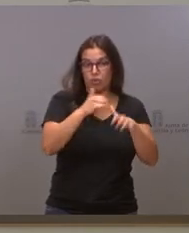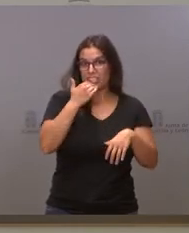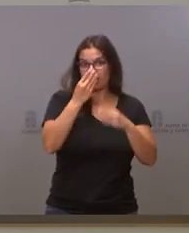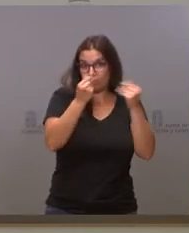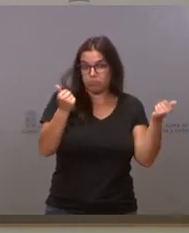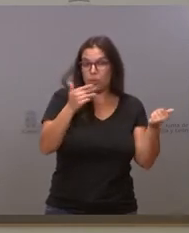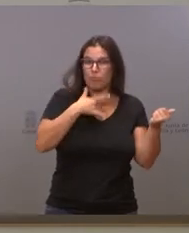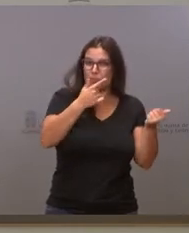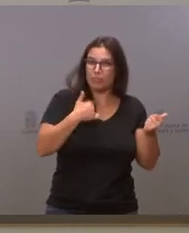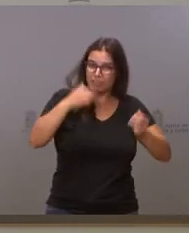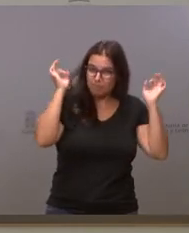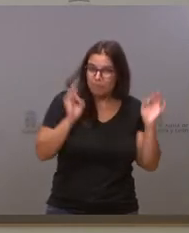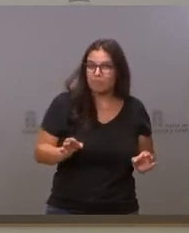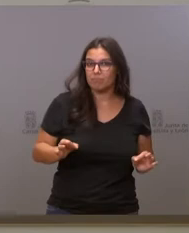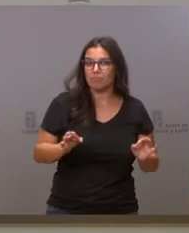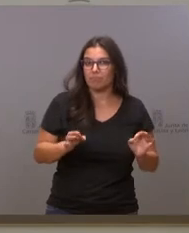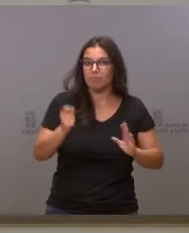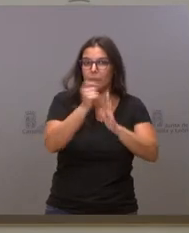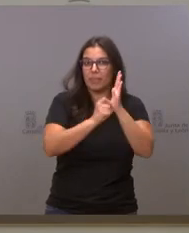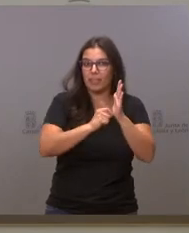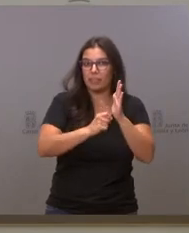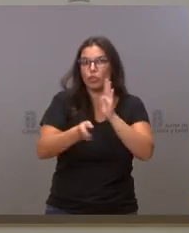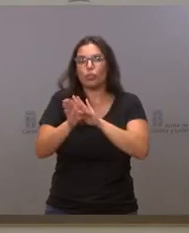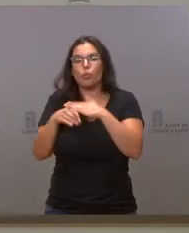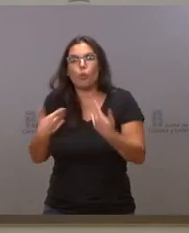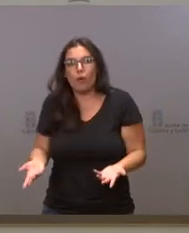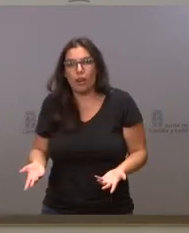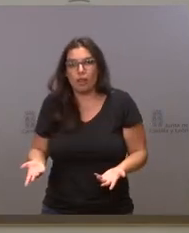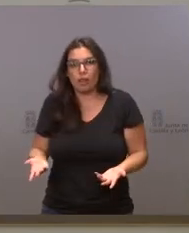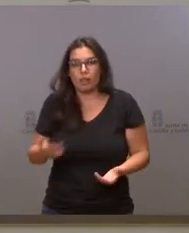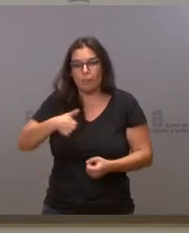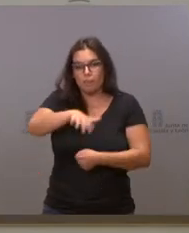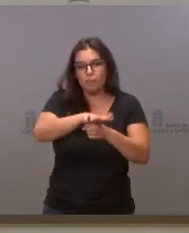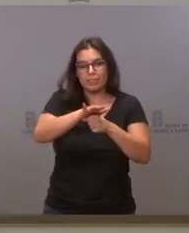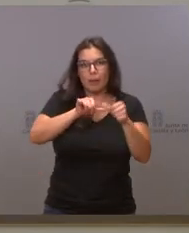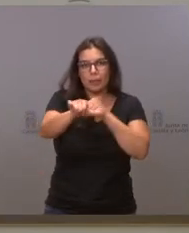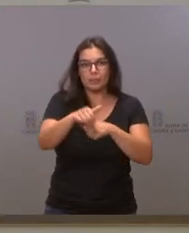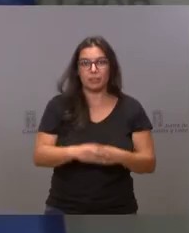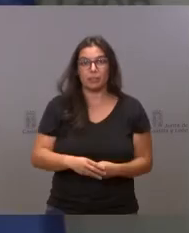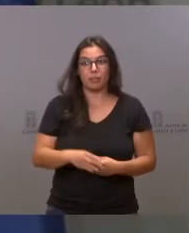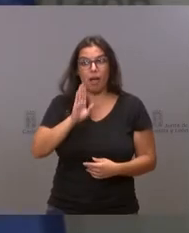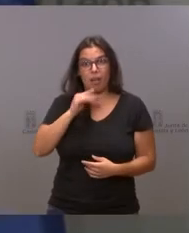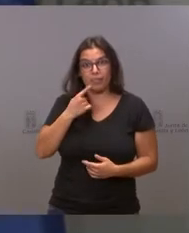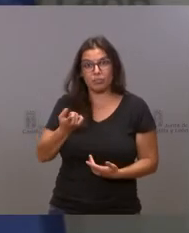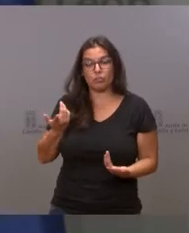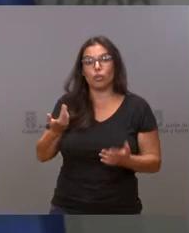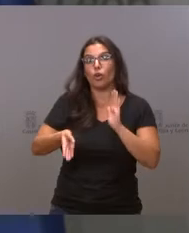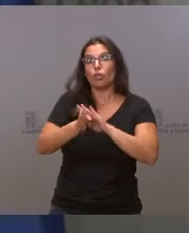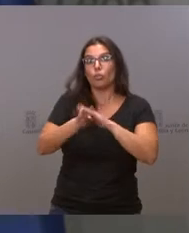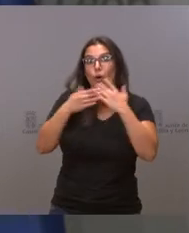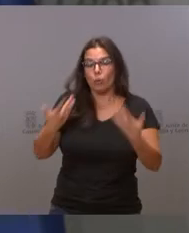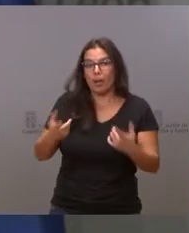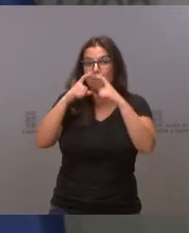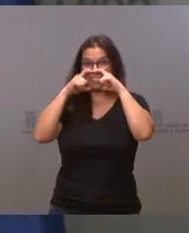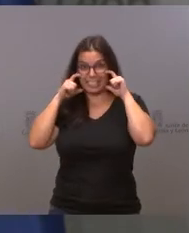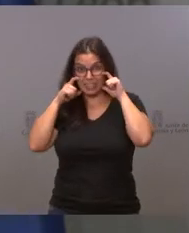No sé si nos puede concretar cuáles son las que permanecen, las que perdurarán a partir del martes. Las que les he dicho van a perdurar el uso de la